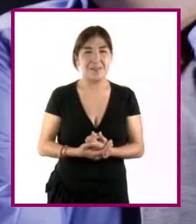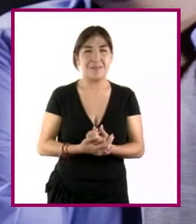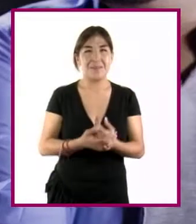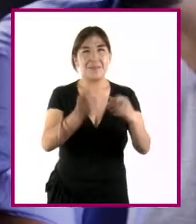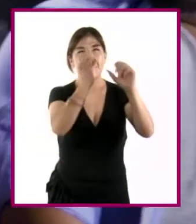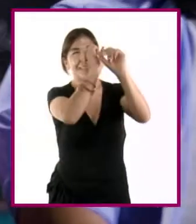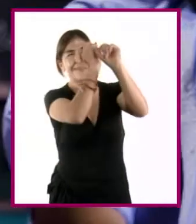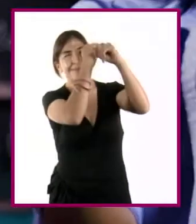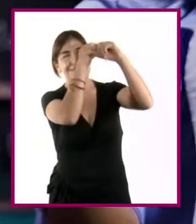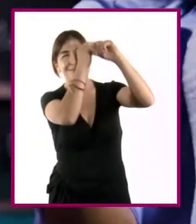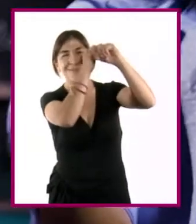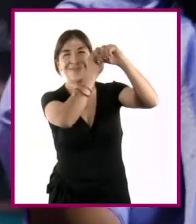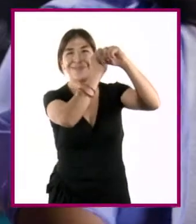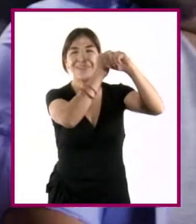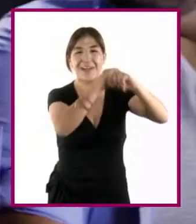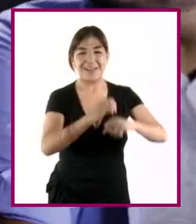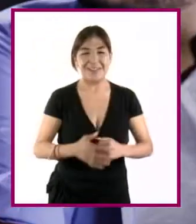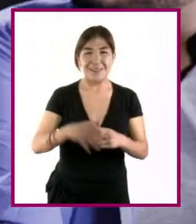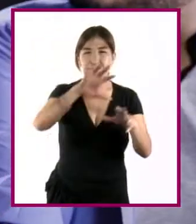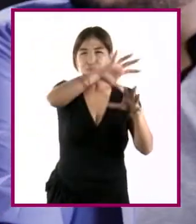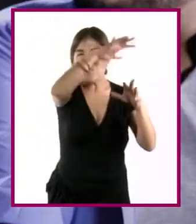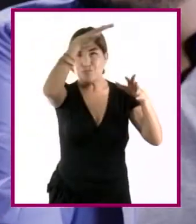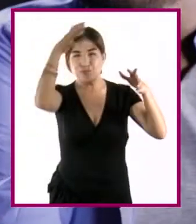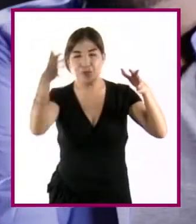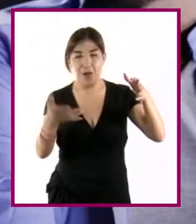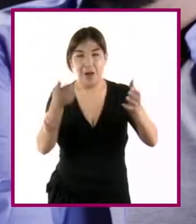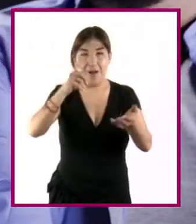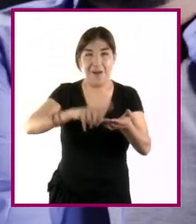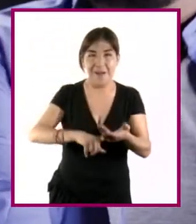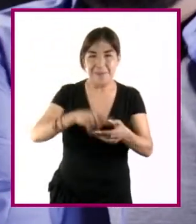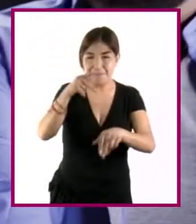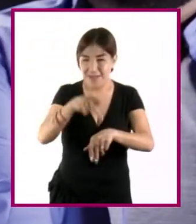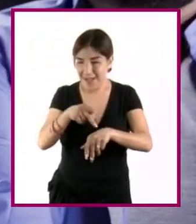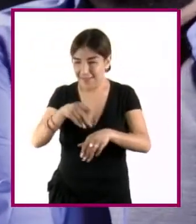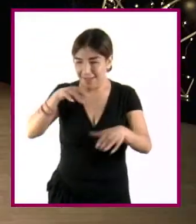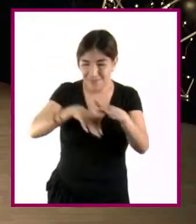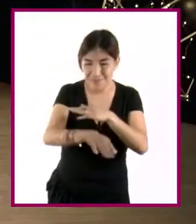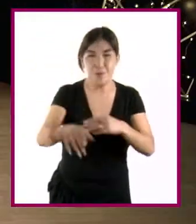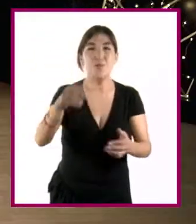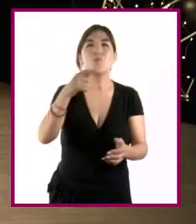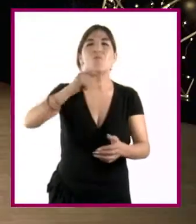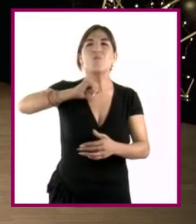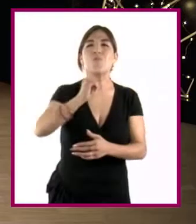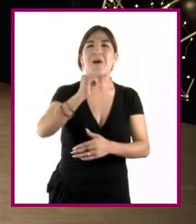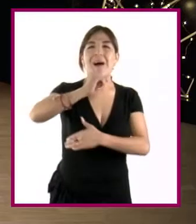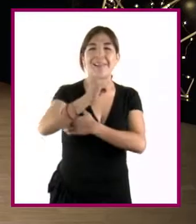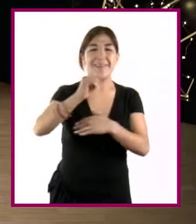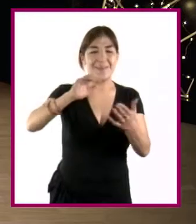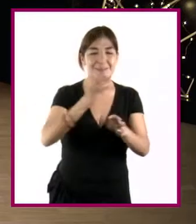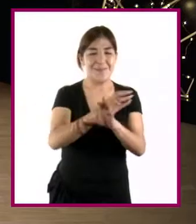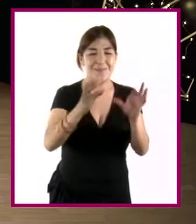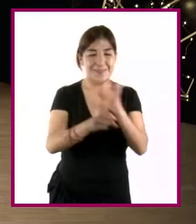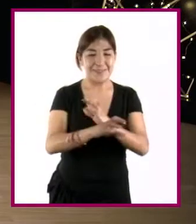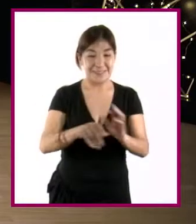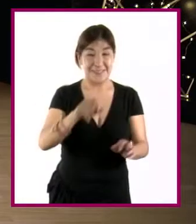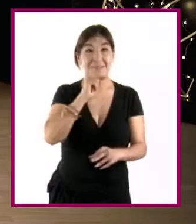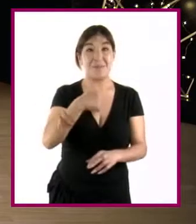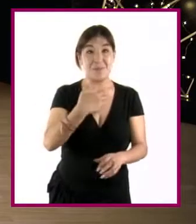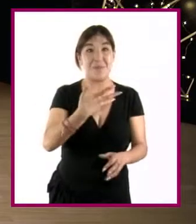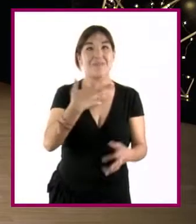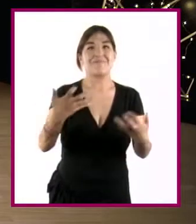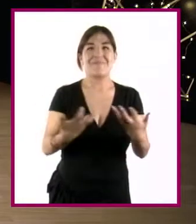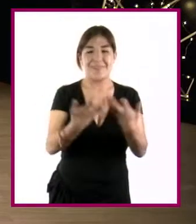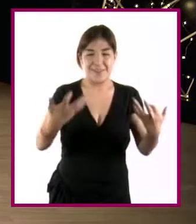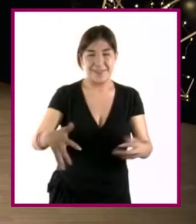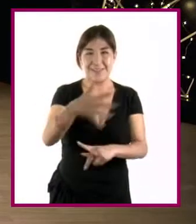astronómico y una gruta donde escondería tesoros. De hecho, ya tengo el terreno donde puedo construir